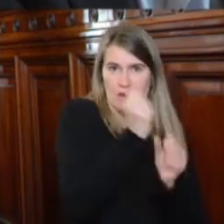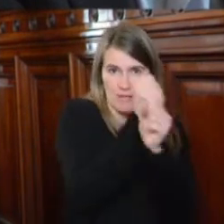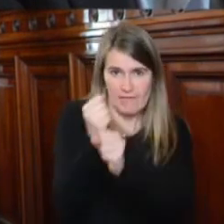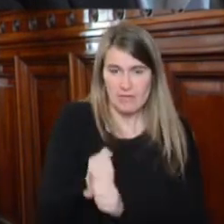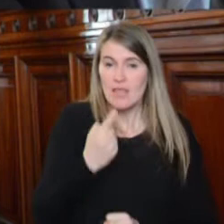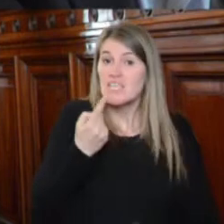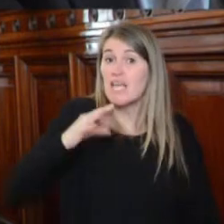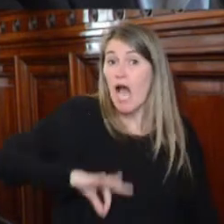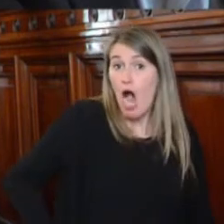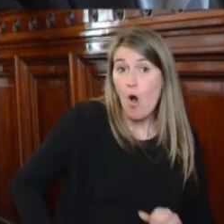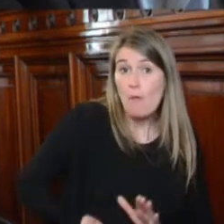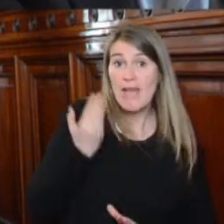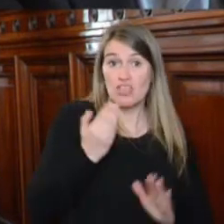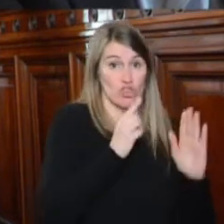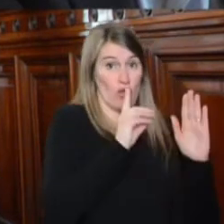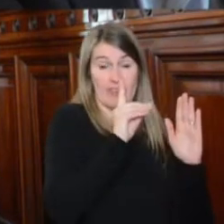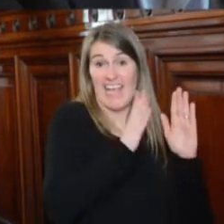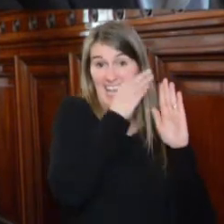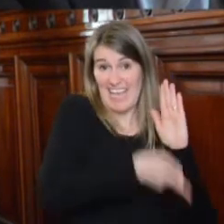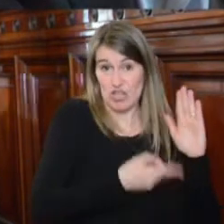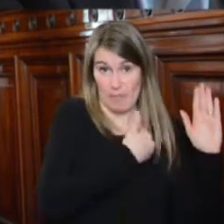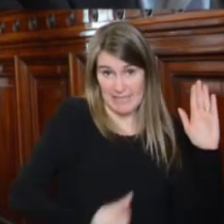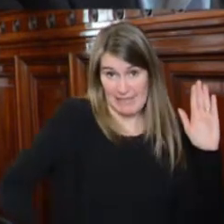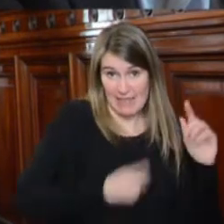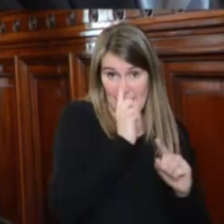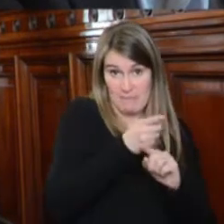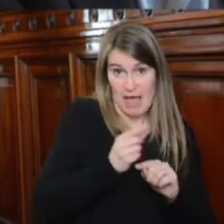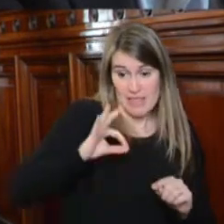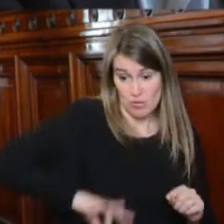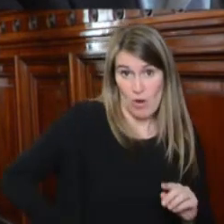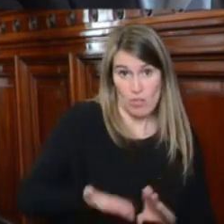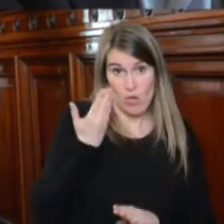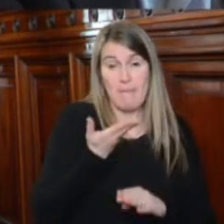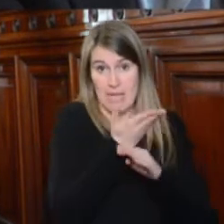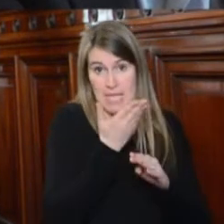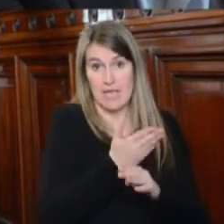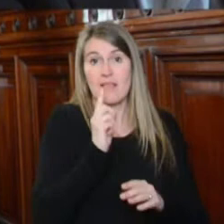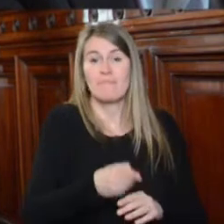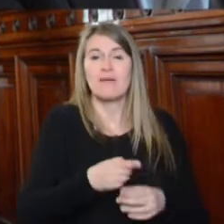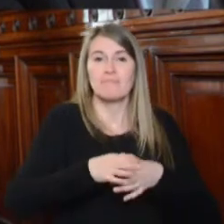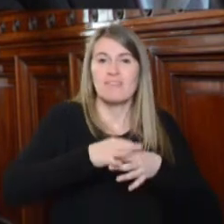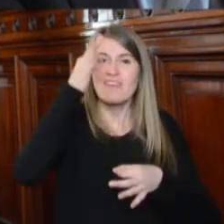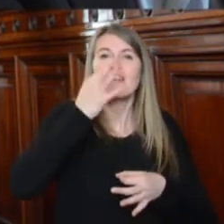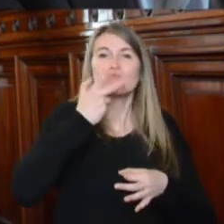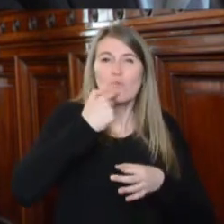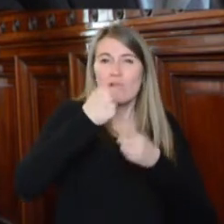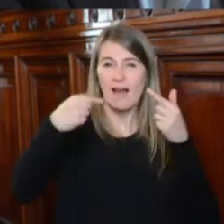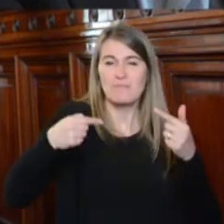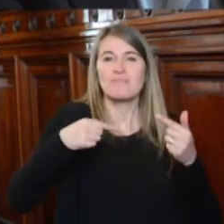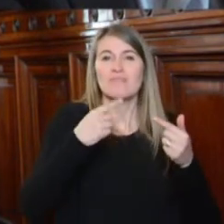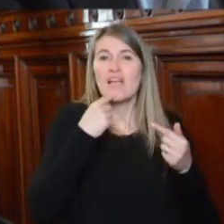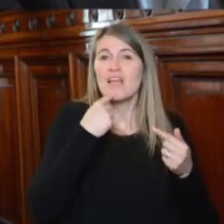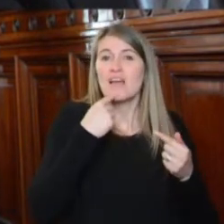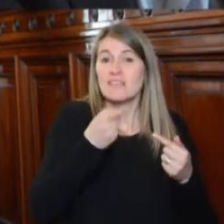salarial por decreto. Tanto en ese caso como en el sindicato de obreros y empleados del azúcar del ingenio de Ledesma, a esa práctica se le